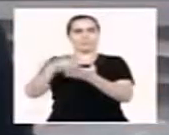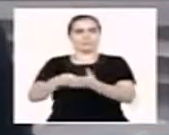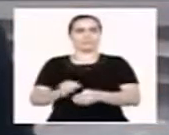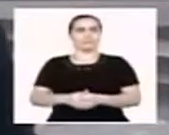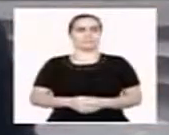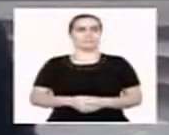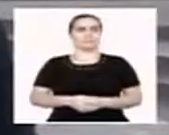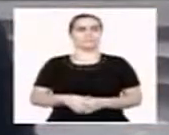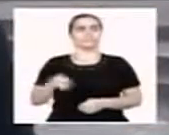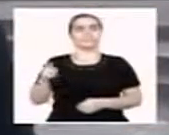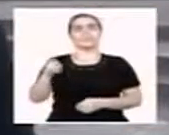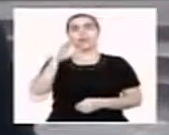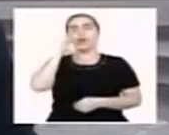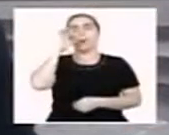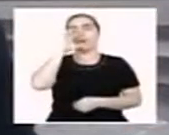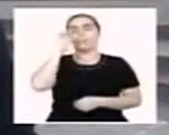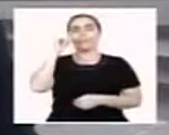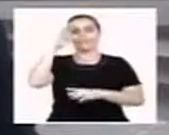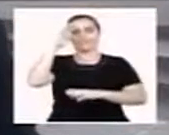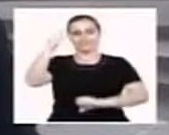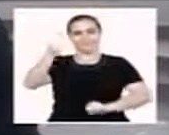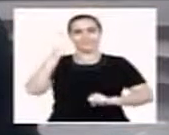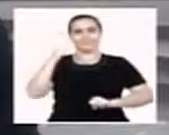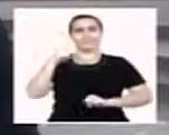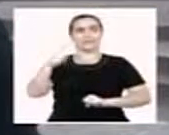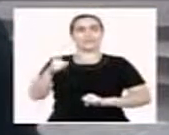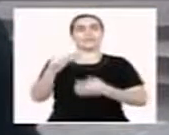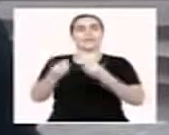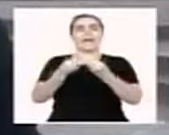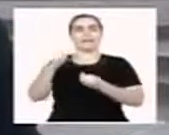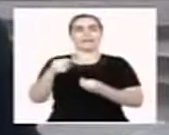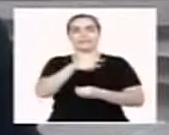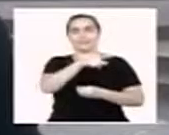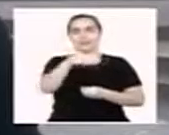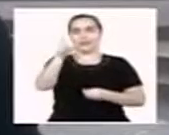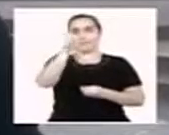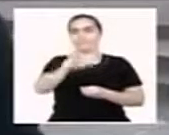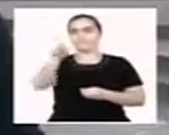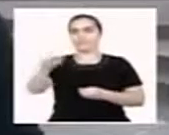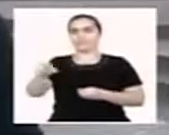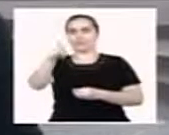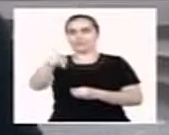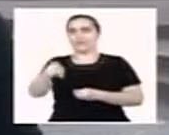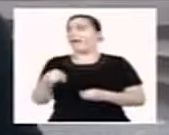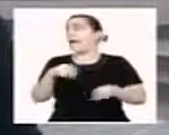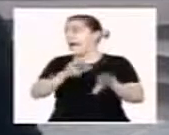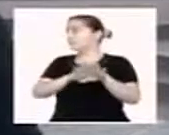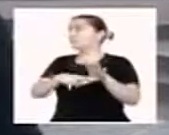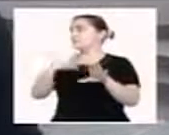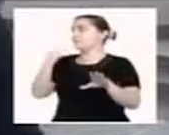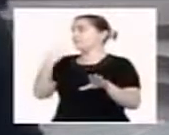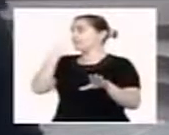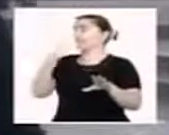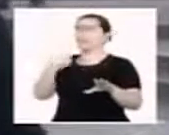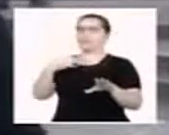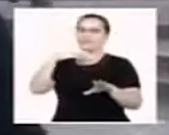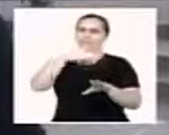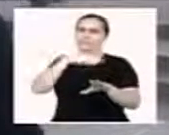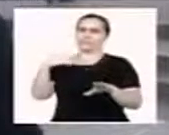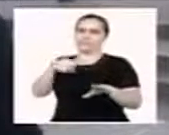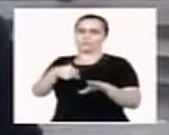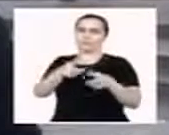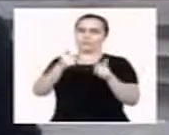El Coronel Salamanca tendría que responder por los delitos de homicidio en persona protegida y concierto para delinquir agravado.